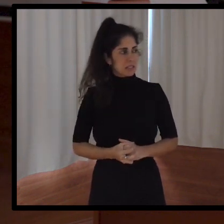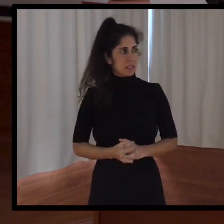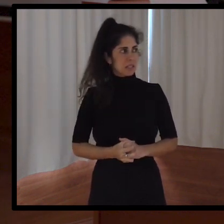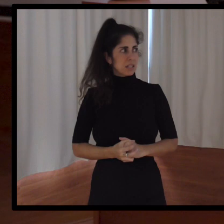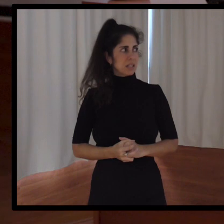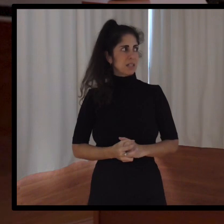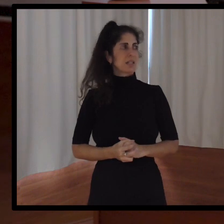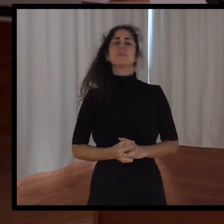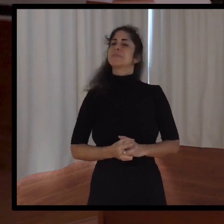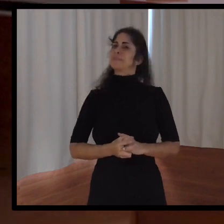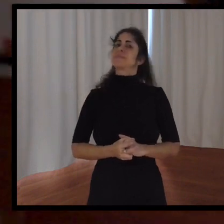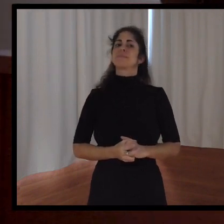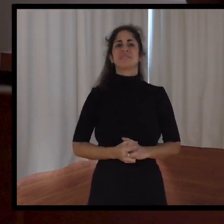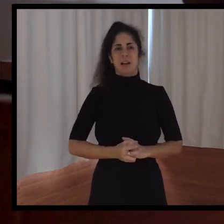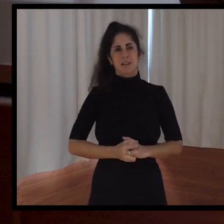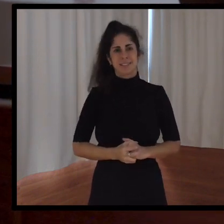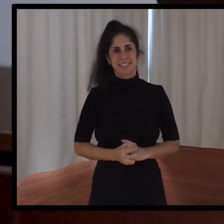Buenas tardes.